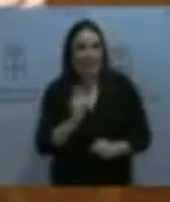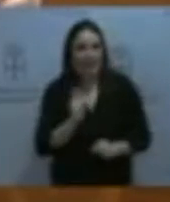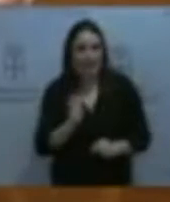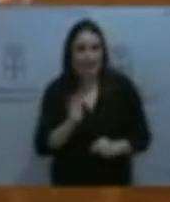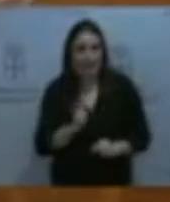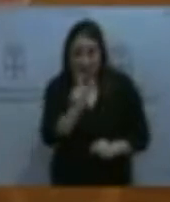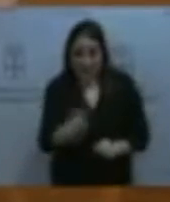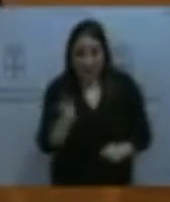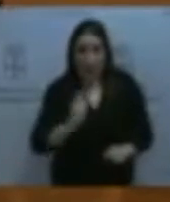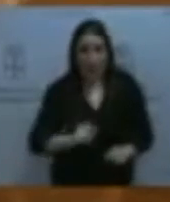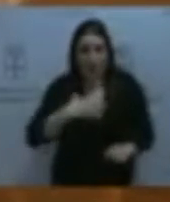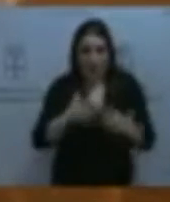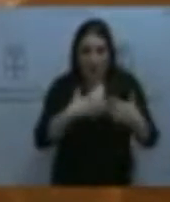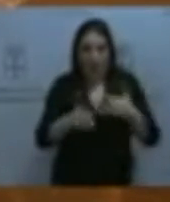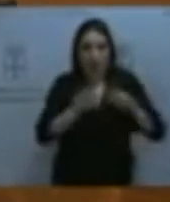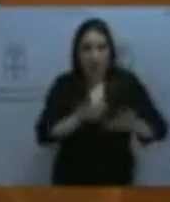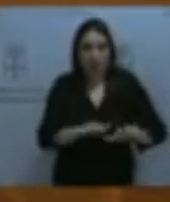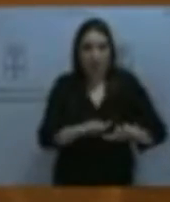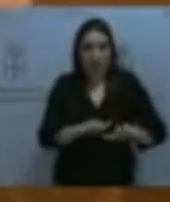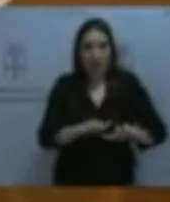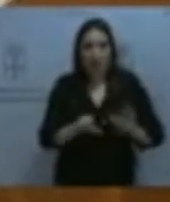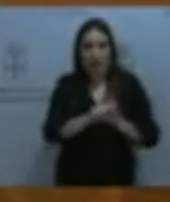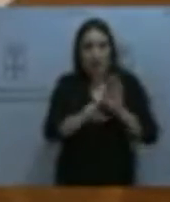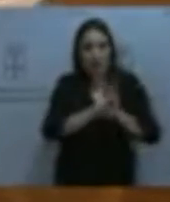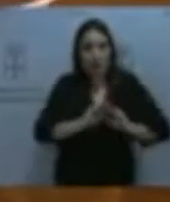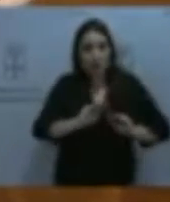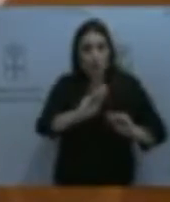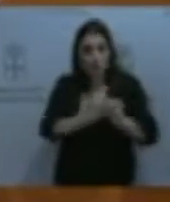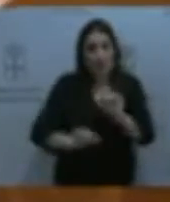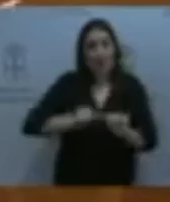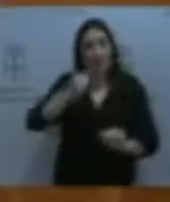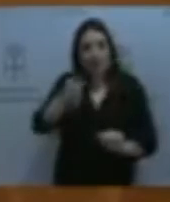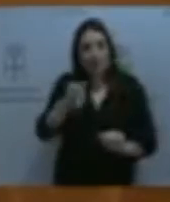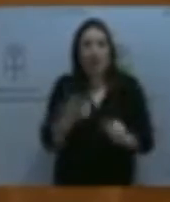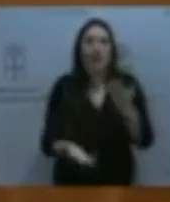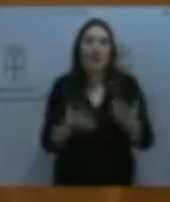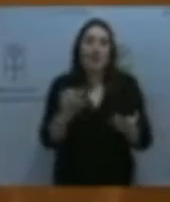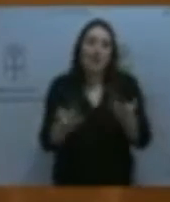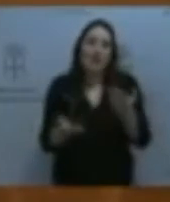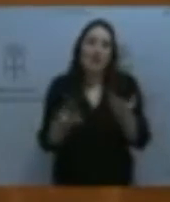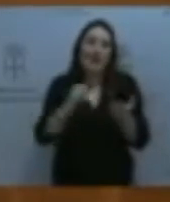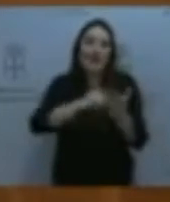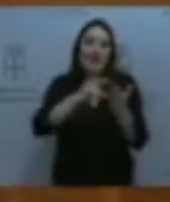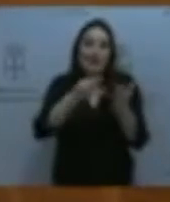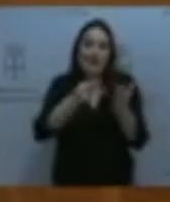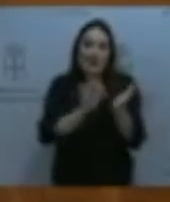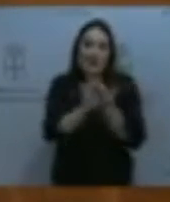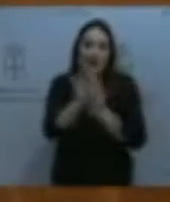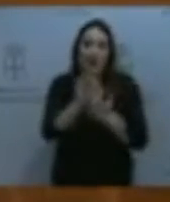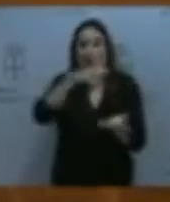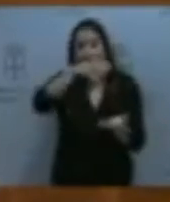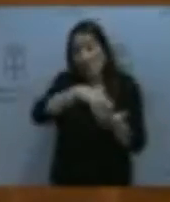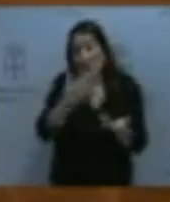profesional que incluye en su currículum y, a partir de ahí, una validación por parte de Servicios Centrales lo incluye ya como